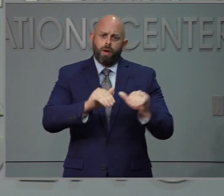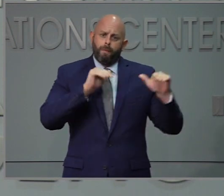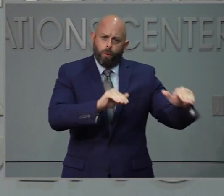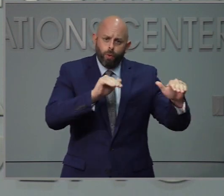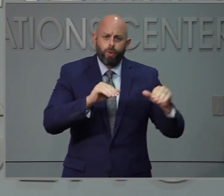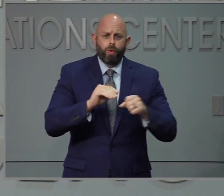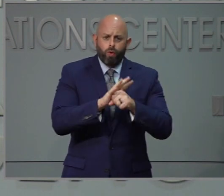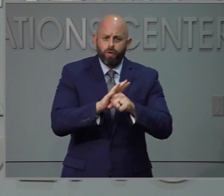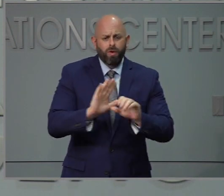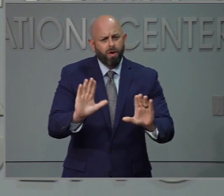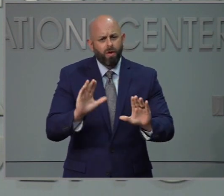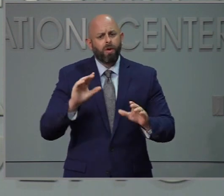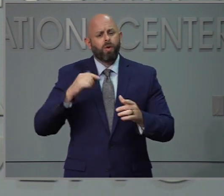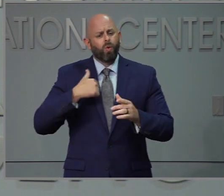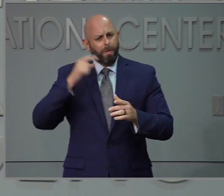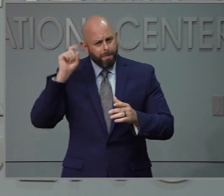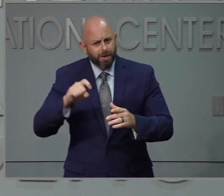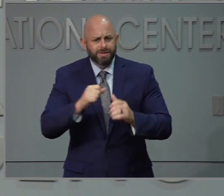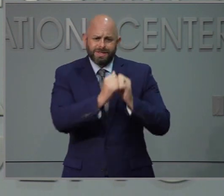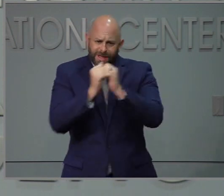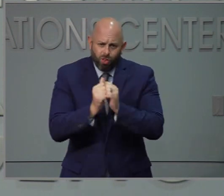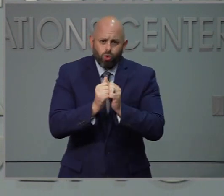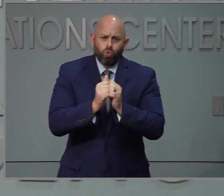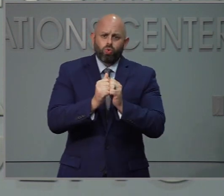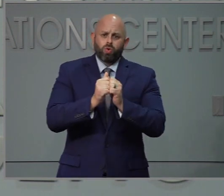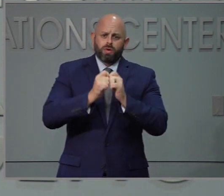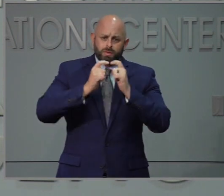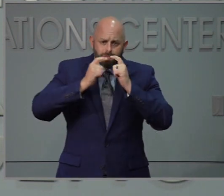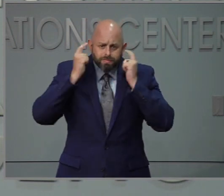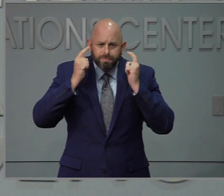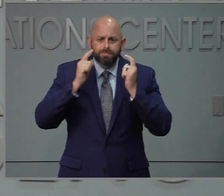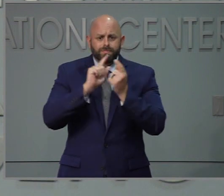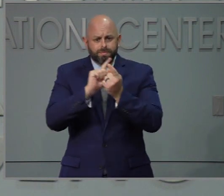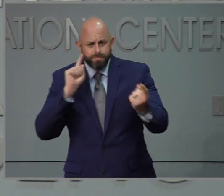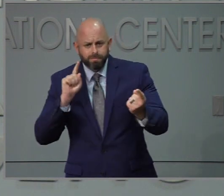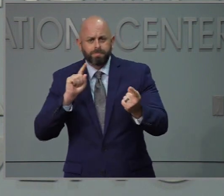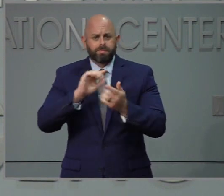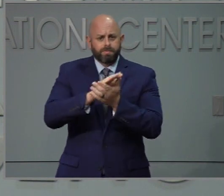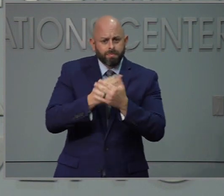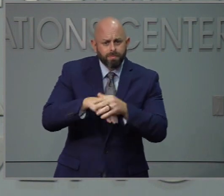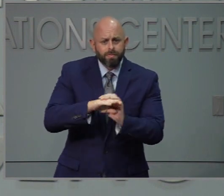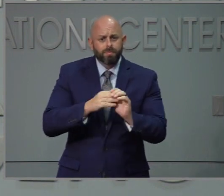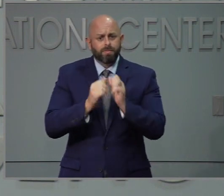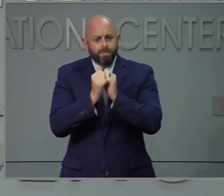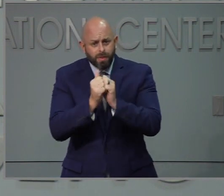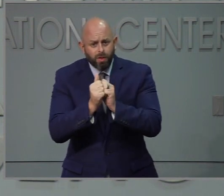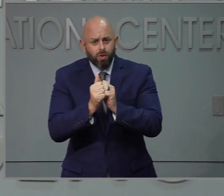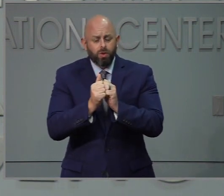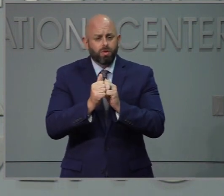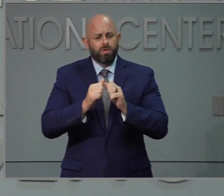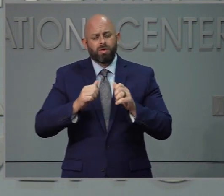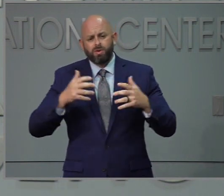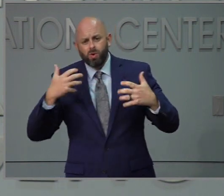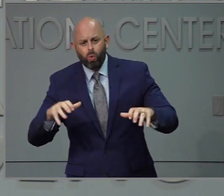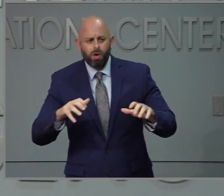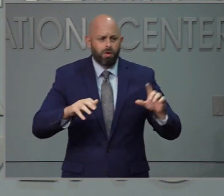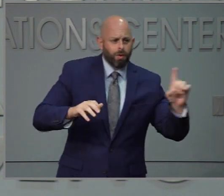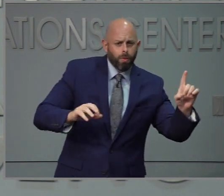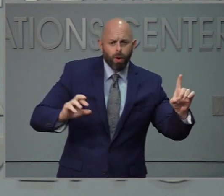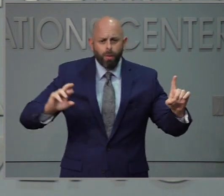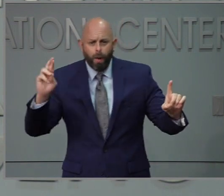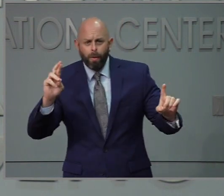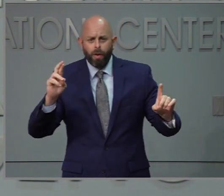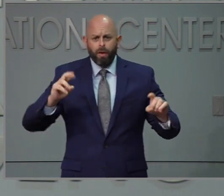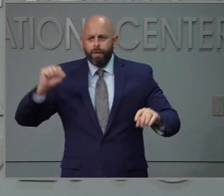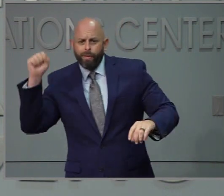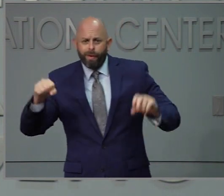terminado y tenemos el potencial este otoño y invierno de que se empeoren las cosas. Queremos mejorar la economía y